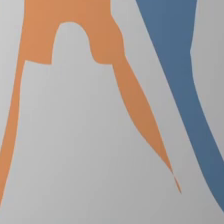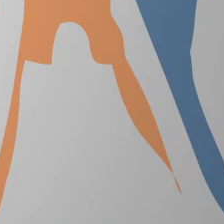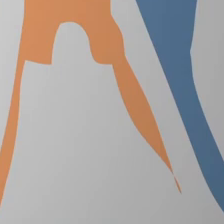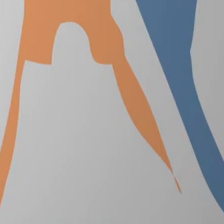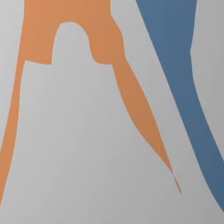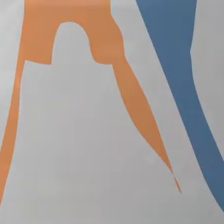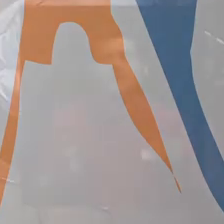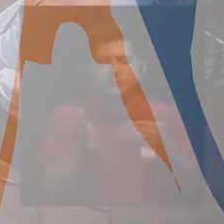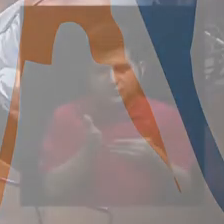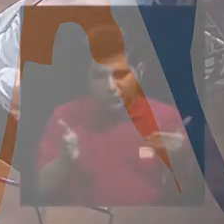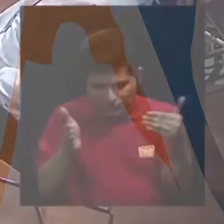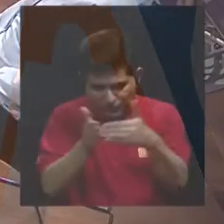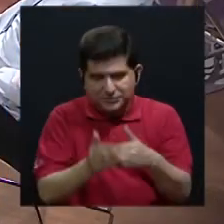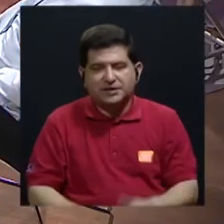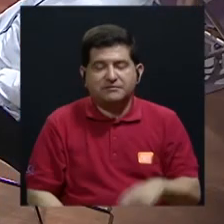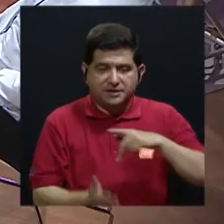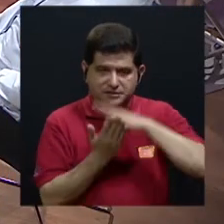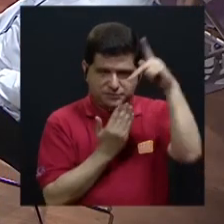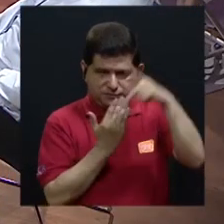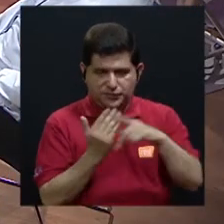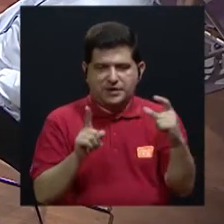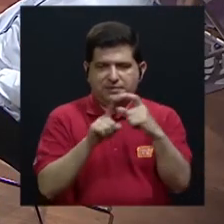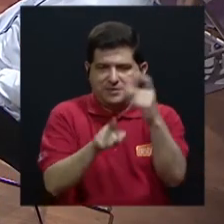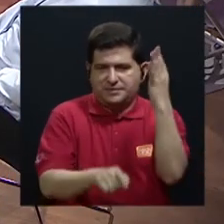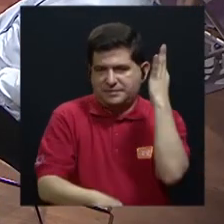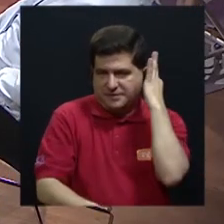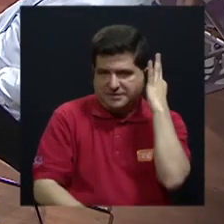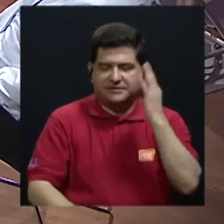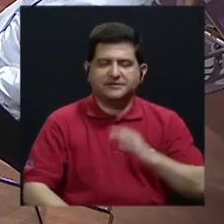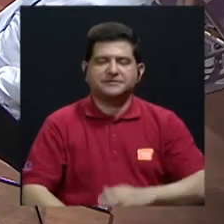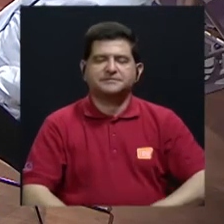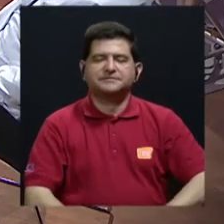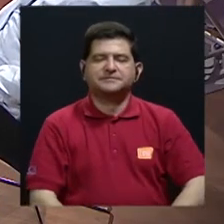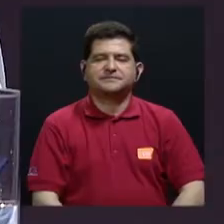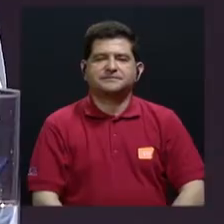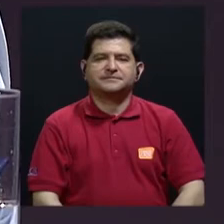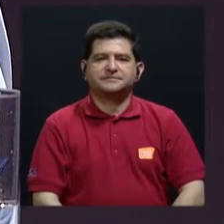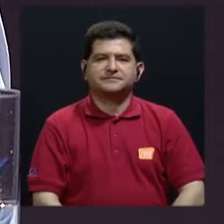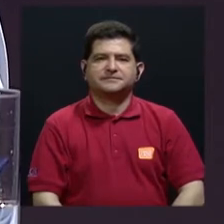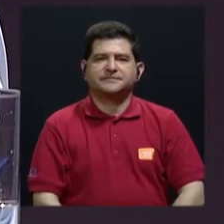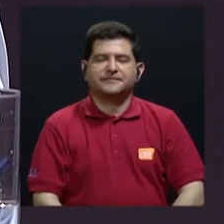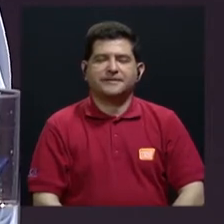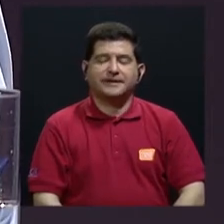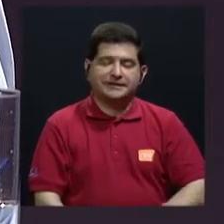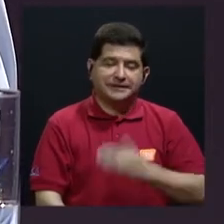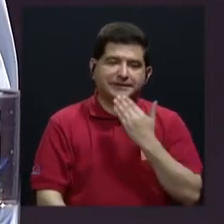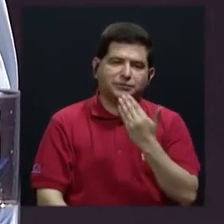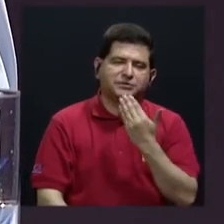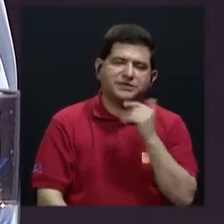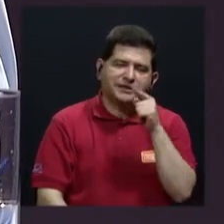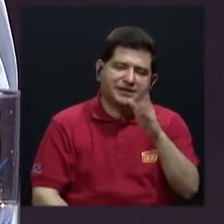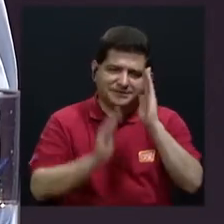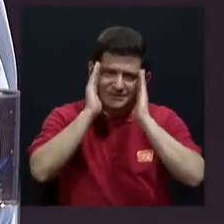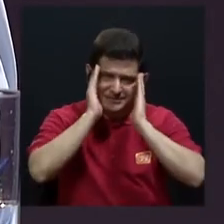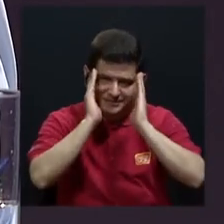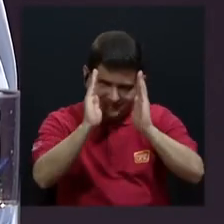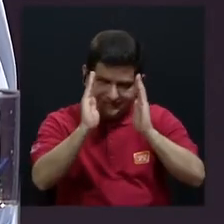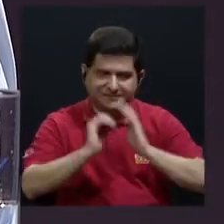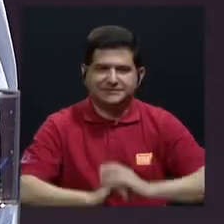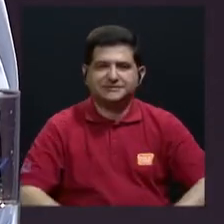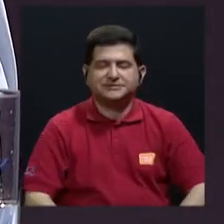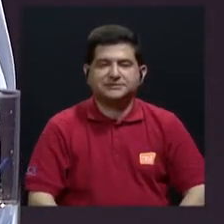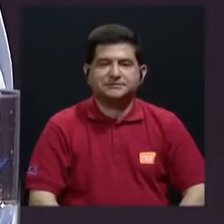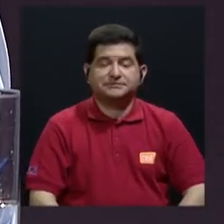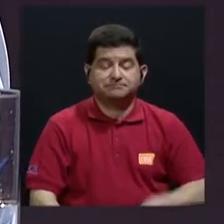Bienvenidos a este programa de Palabra de Mujer. Agradecidas de su atención, estamos